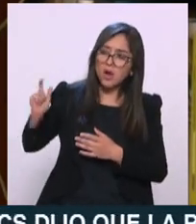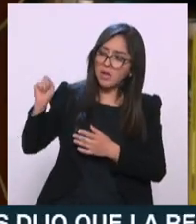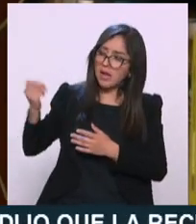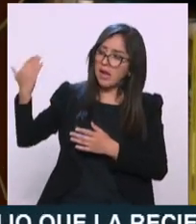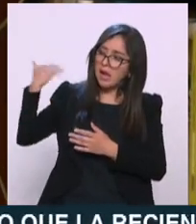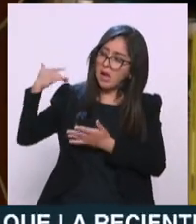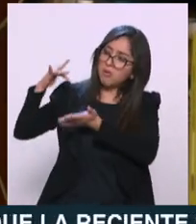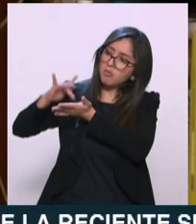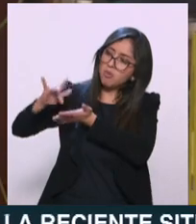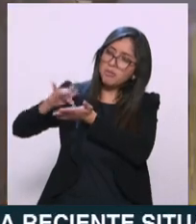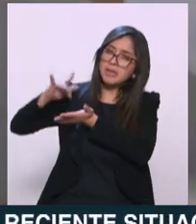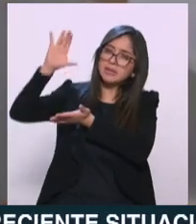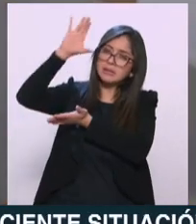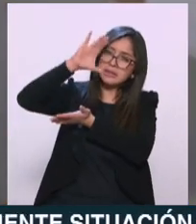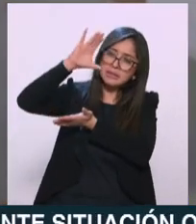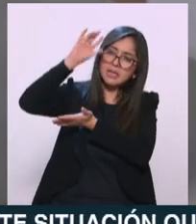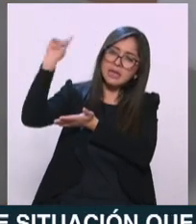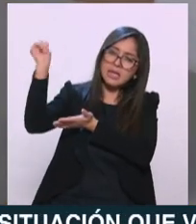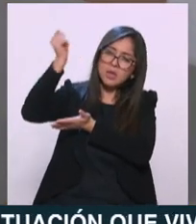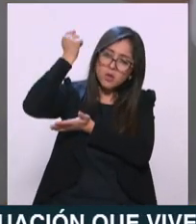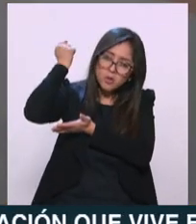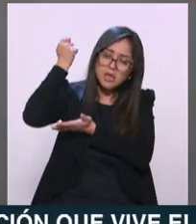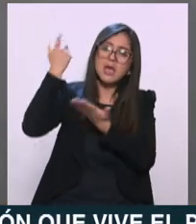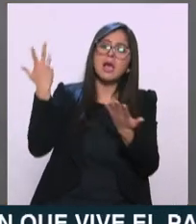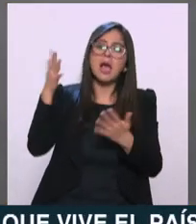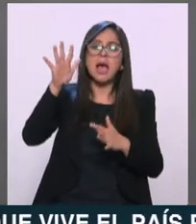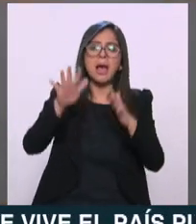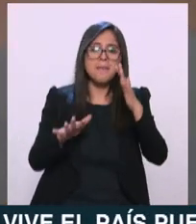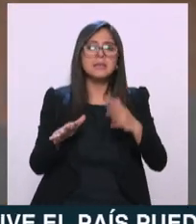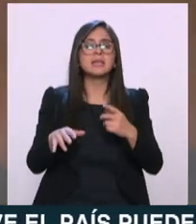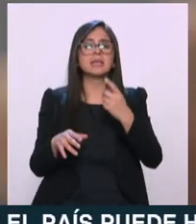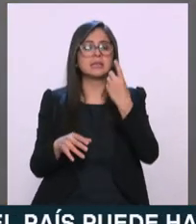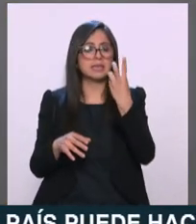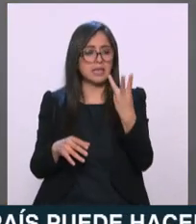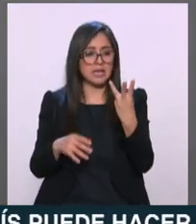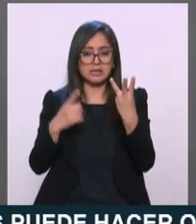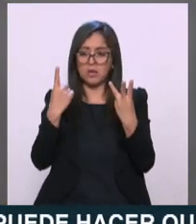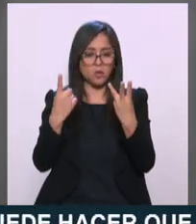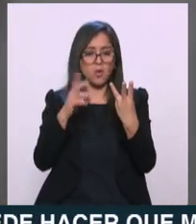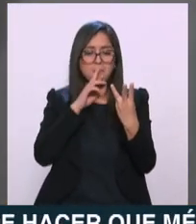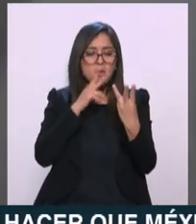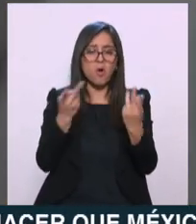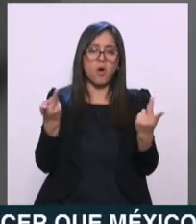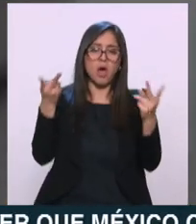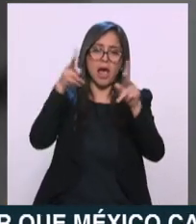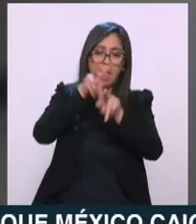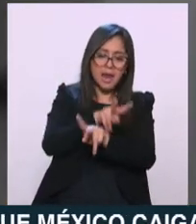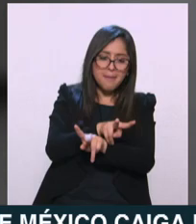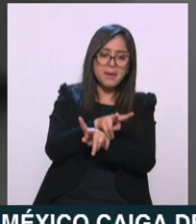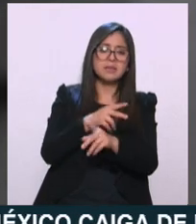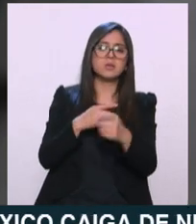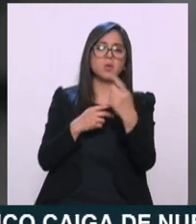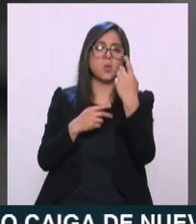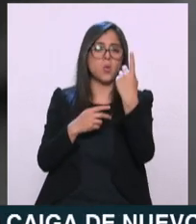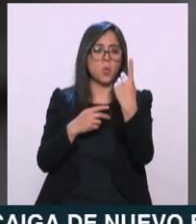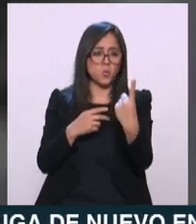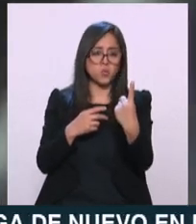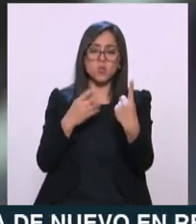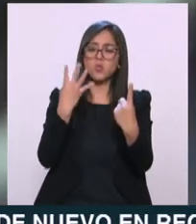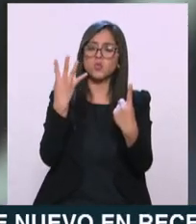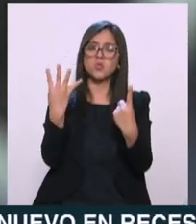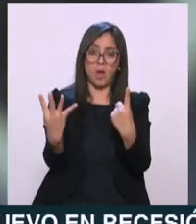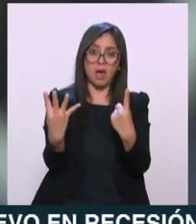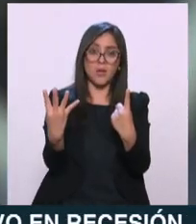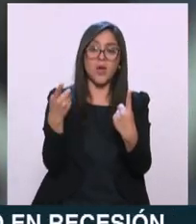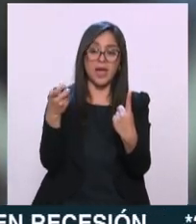y tecnología tres a uno les propusimos cuatro a uno pero al revés y hay entusiasmo